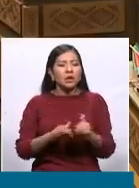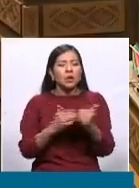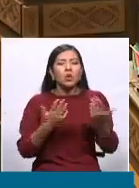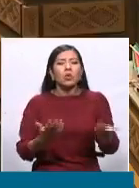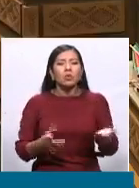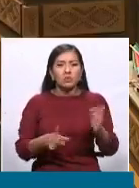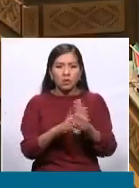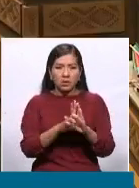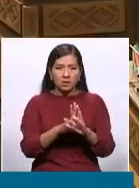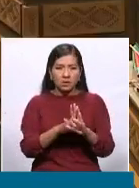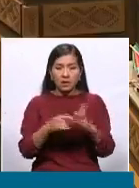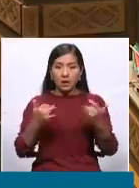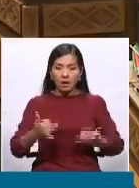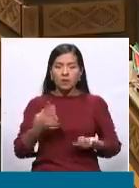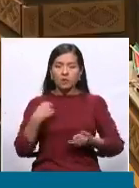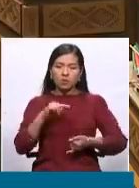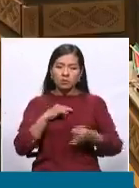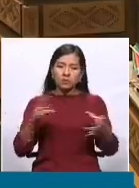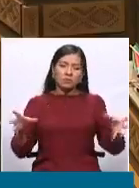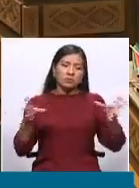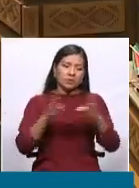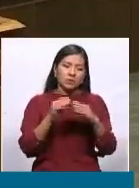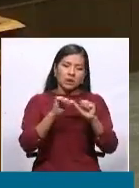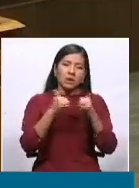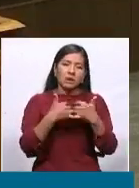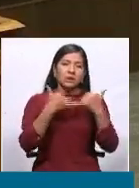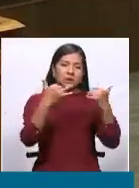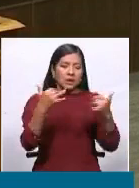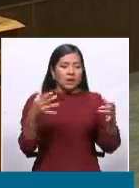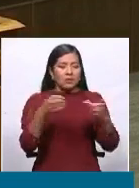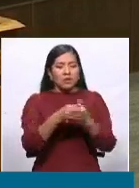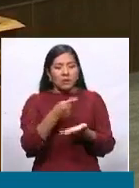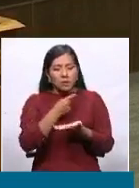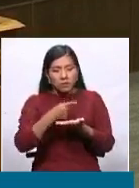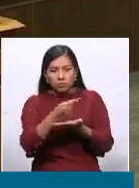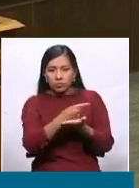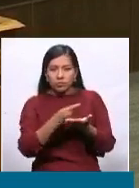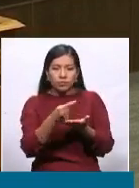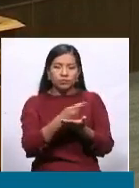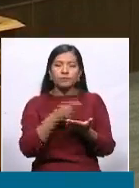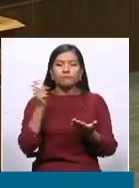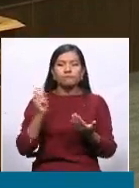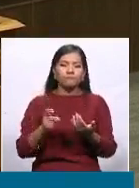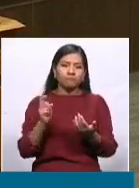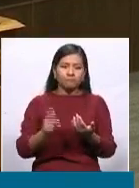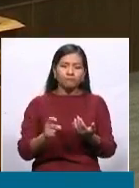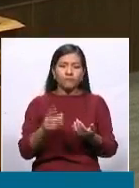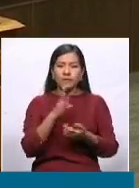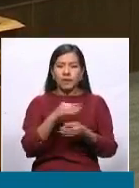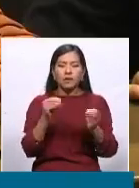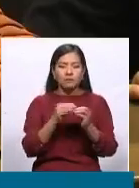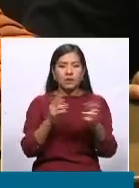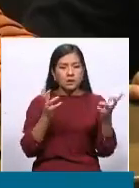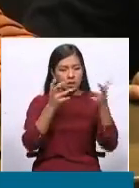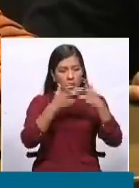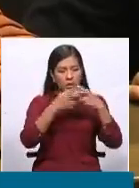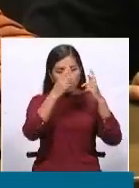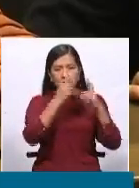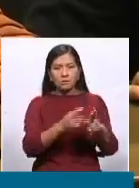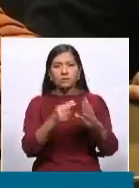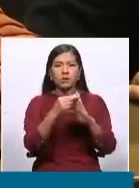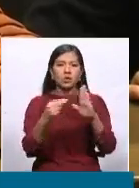ahora lo que toca es el debate en la Asamblea Legislativa, como corresponde, pero en los mecanismos y de acuerdo a lo que dice la norma, la